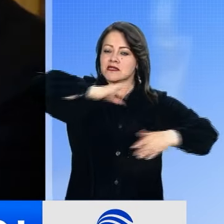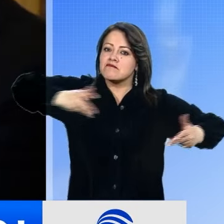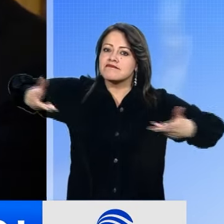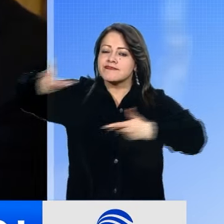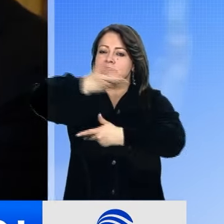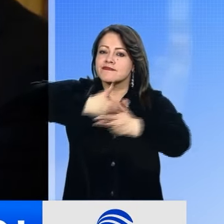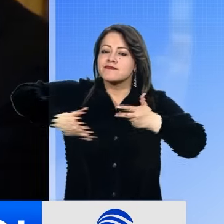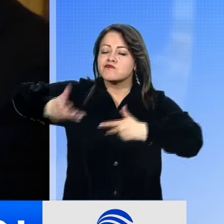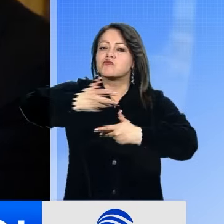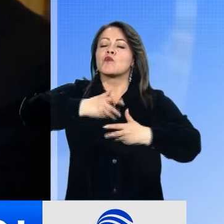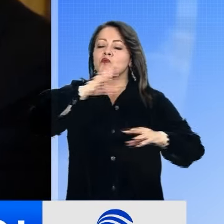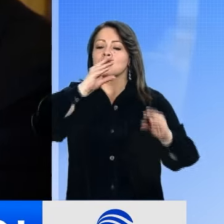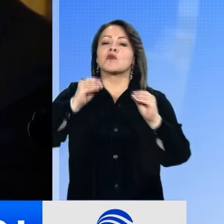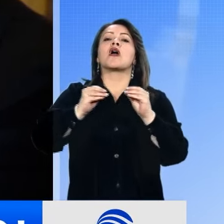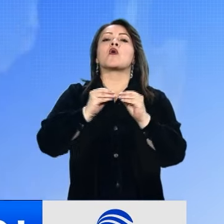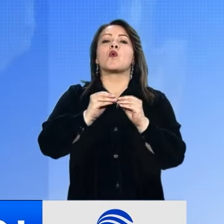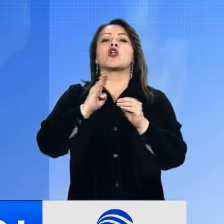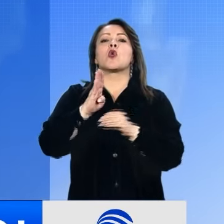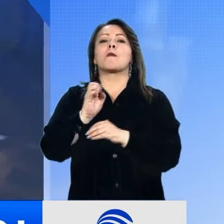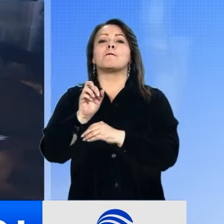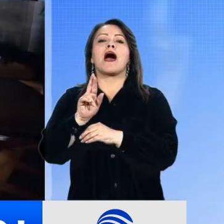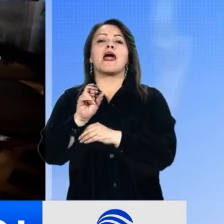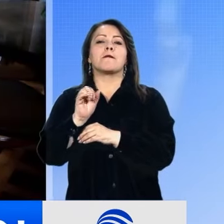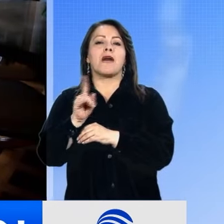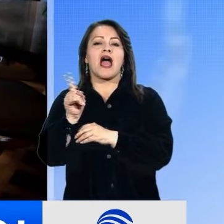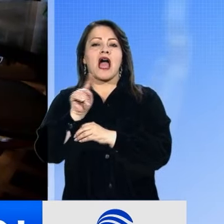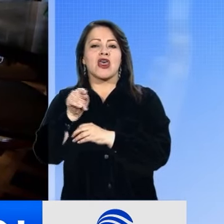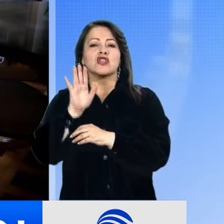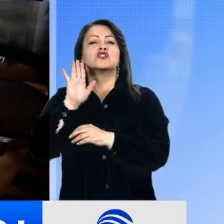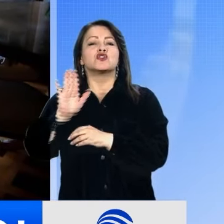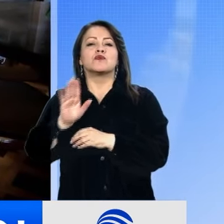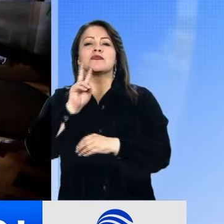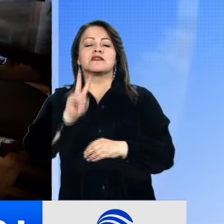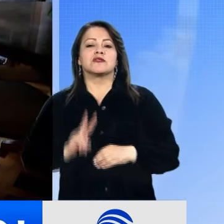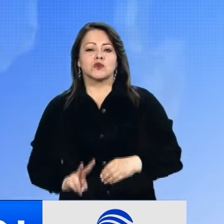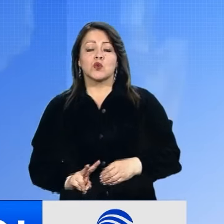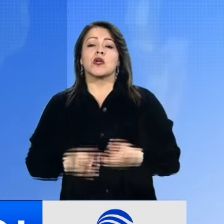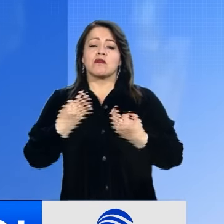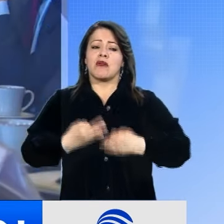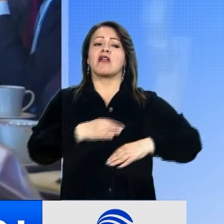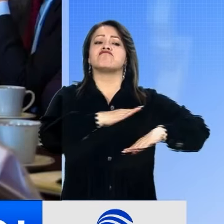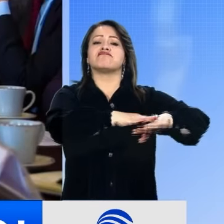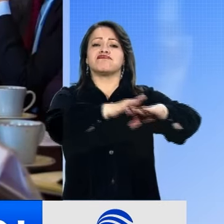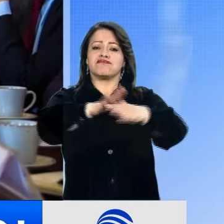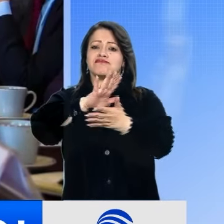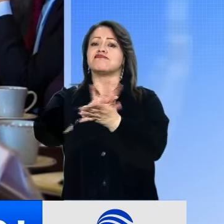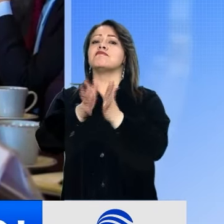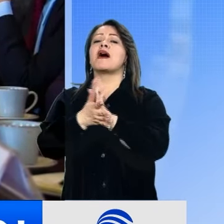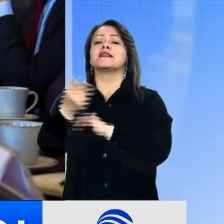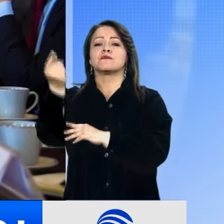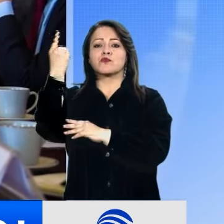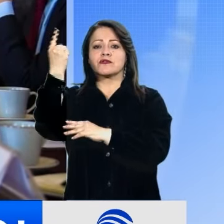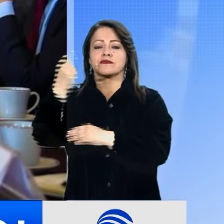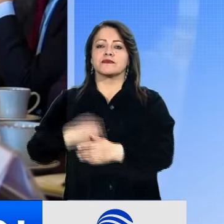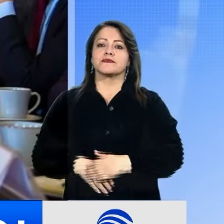acompañantes del Acuerdo de Barbados sobre Venezuela, donde reiteraron el llamado a la paz política. ¡Gracias!